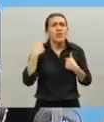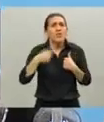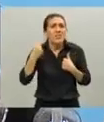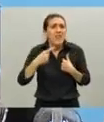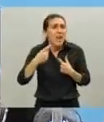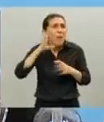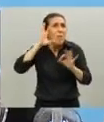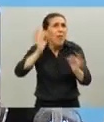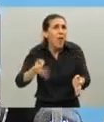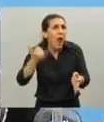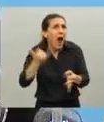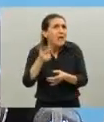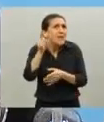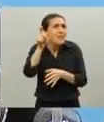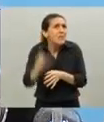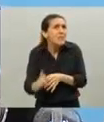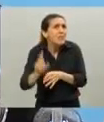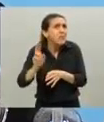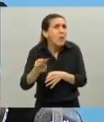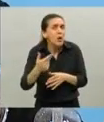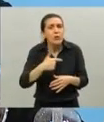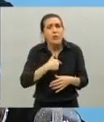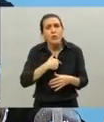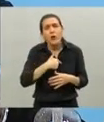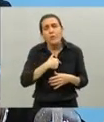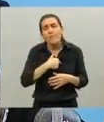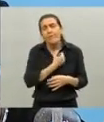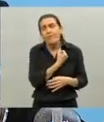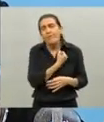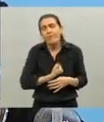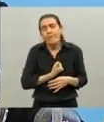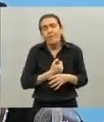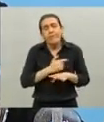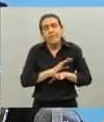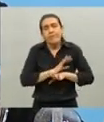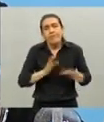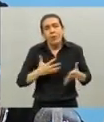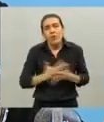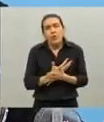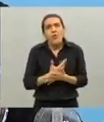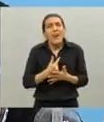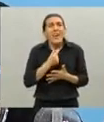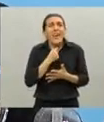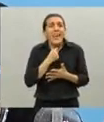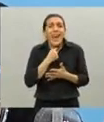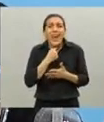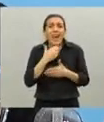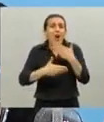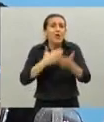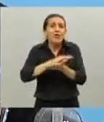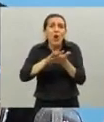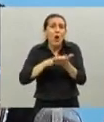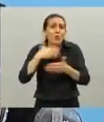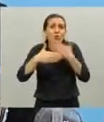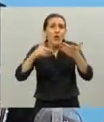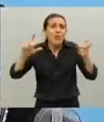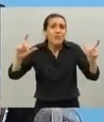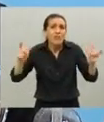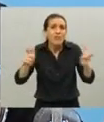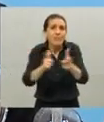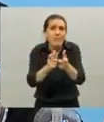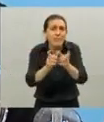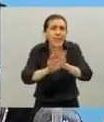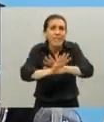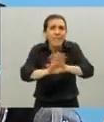una muerte a mí me parte y quisiera que eso termine cuanto antes y quisiera que nosotros podamos